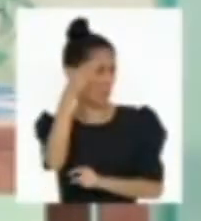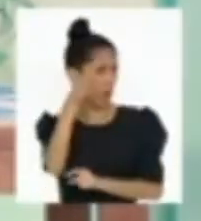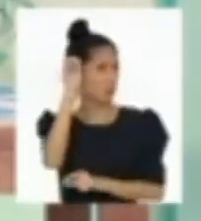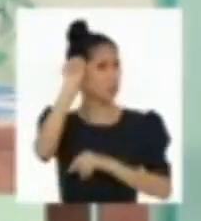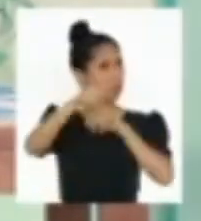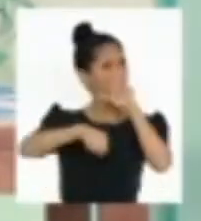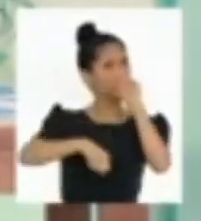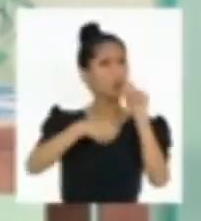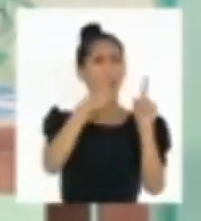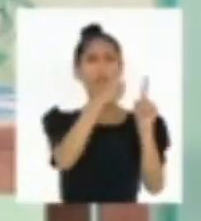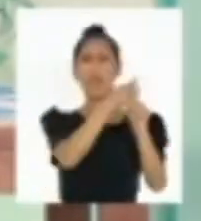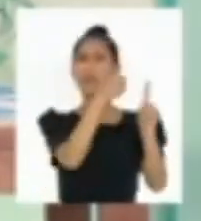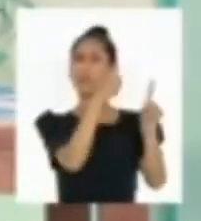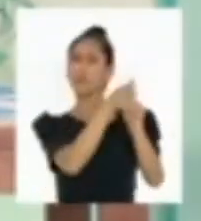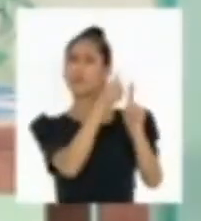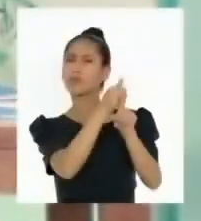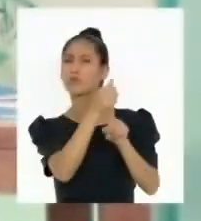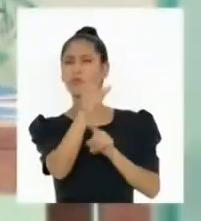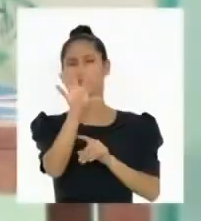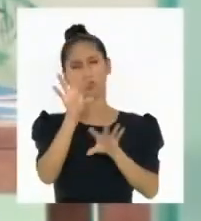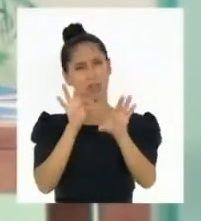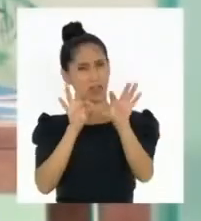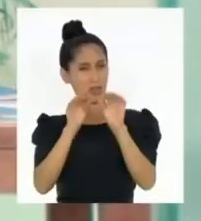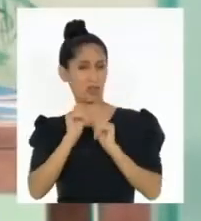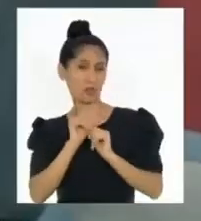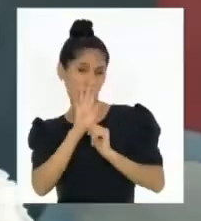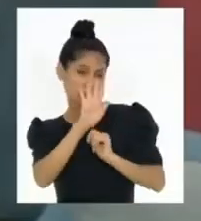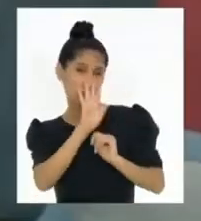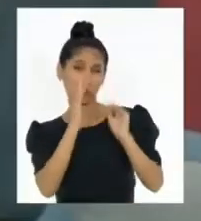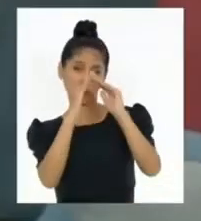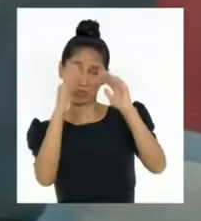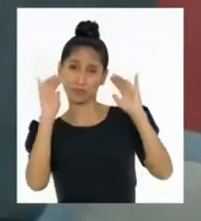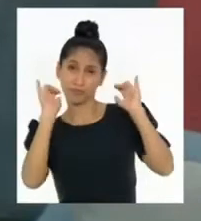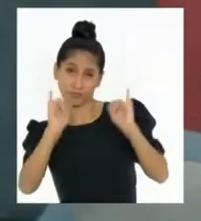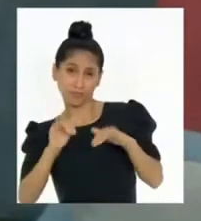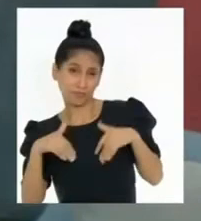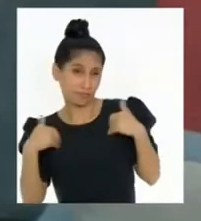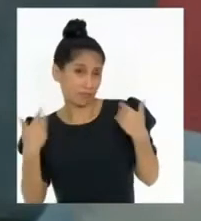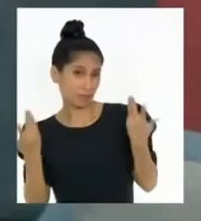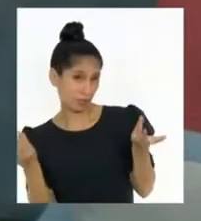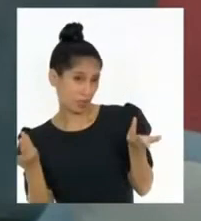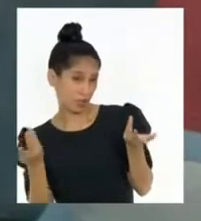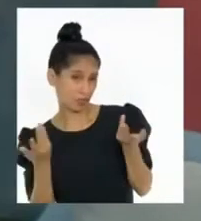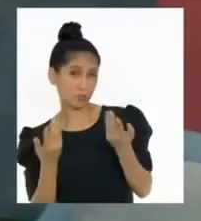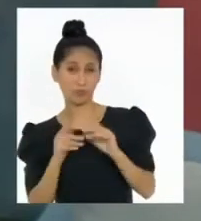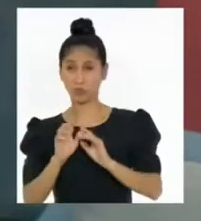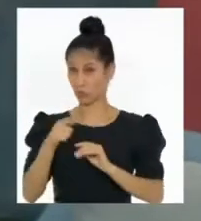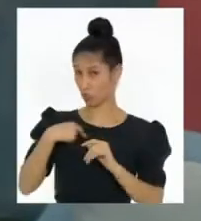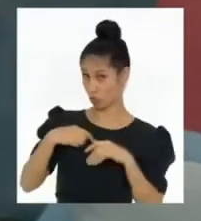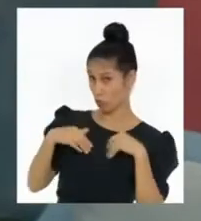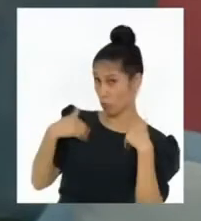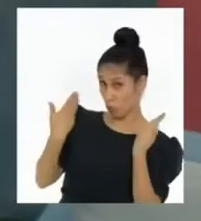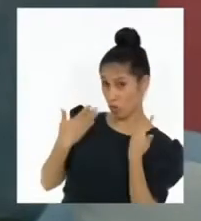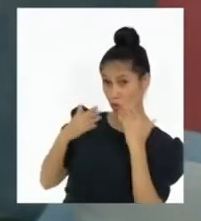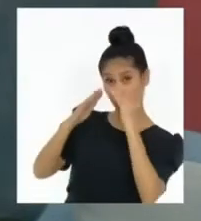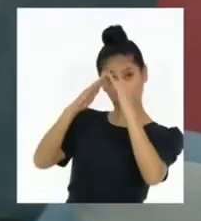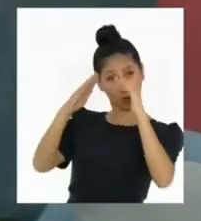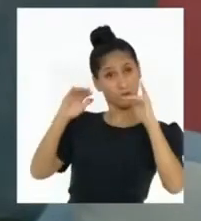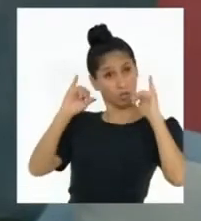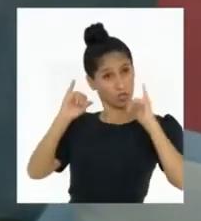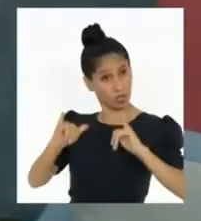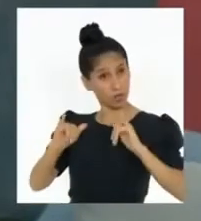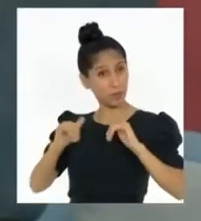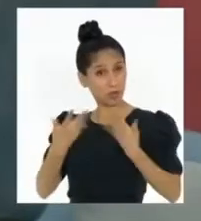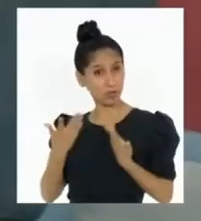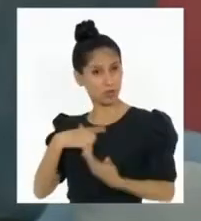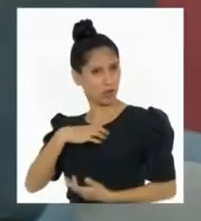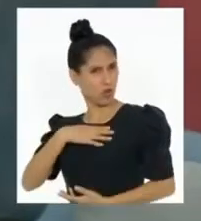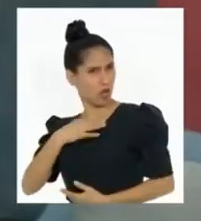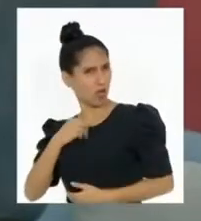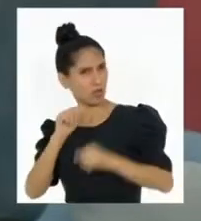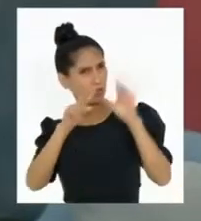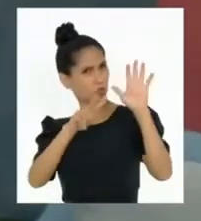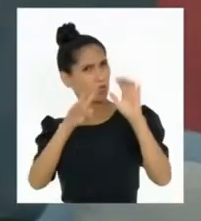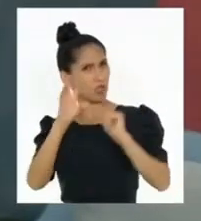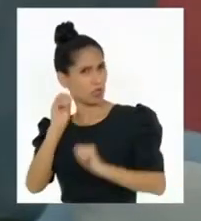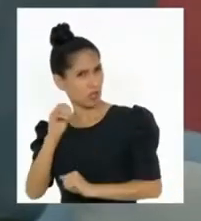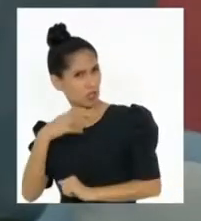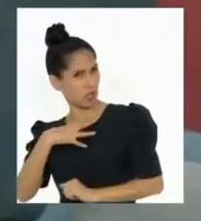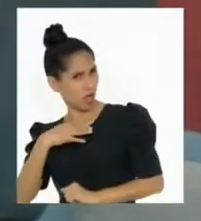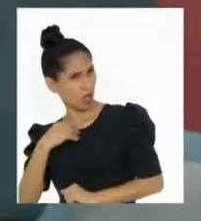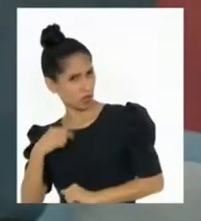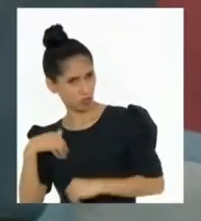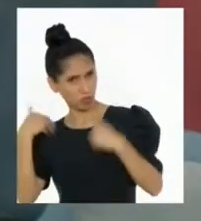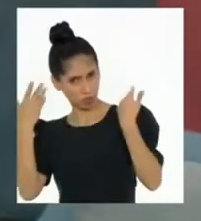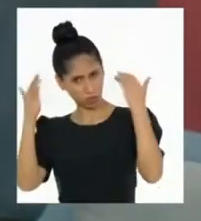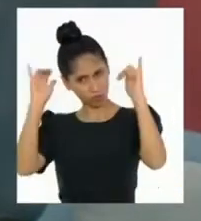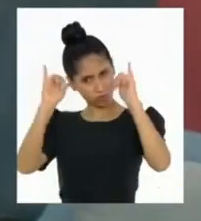70, yo también puedo elegir quedarme en casita. Es tu derecho. Pero piensa en que votar por tus representantes es un derecho